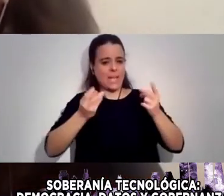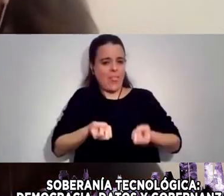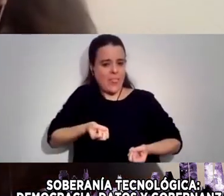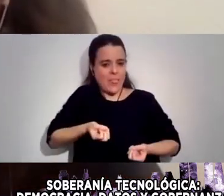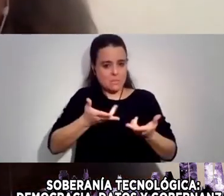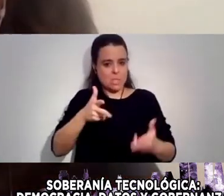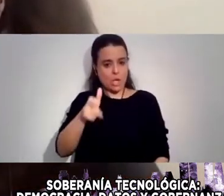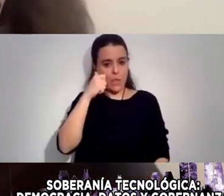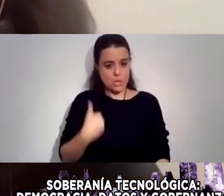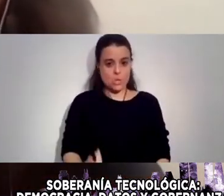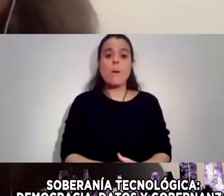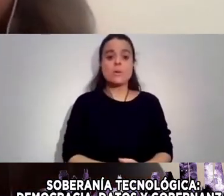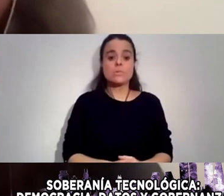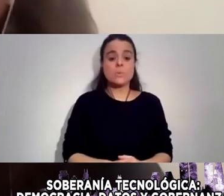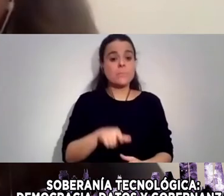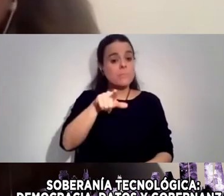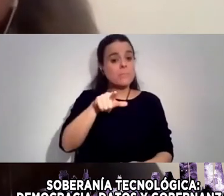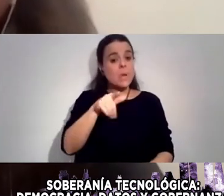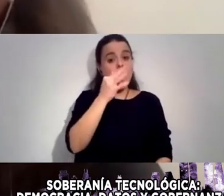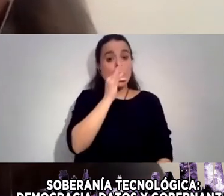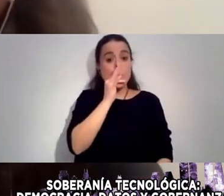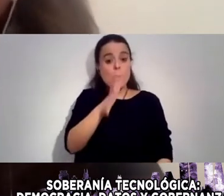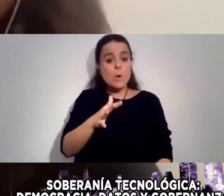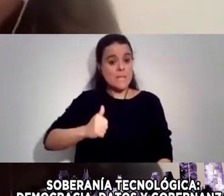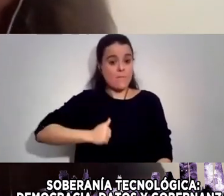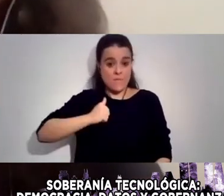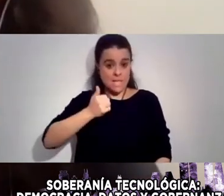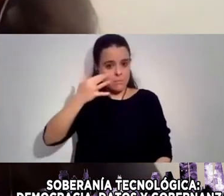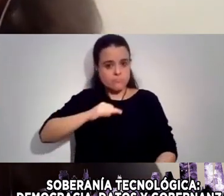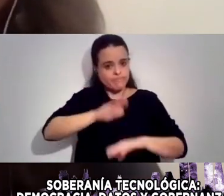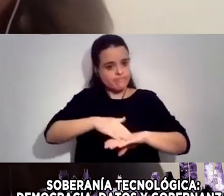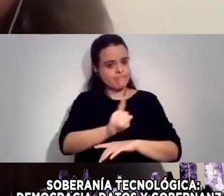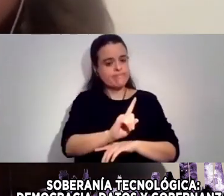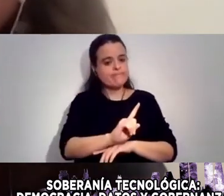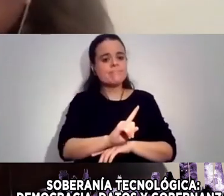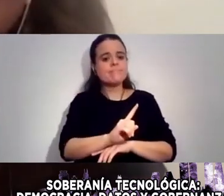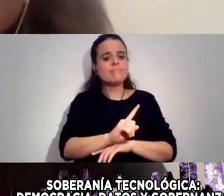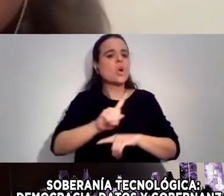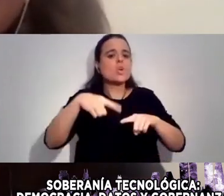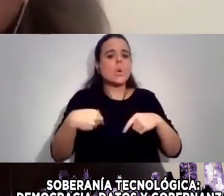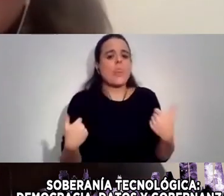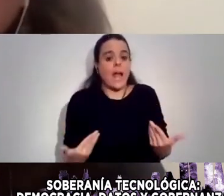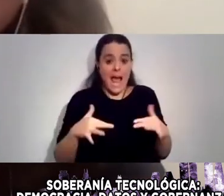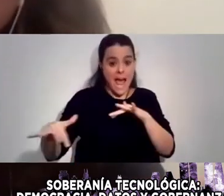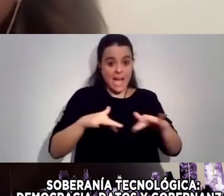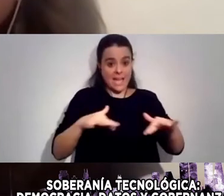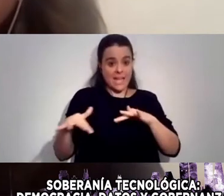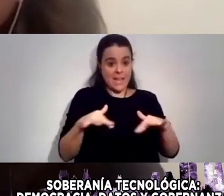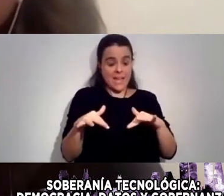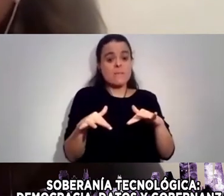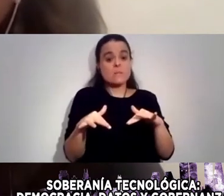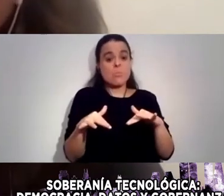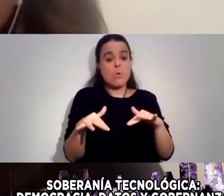esta Esta promesa Falsa Esta promesa Incumplida Hizo que Todo el activismo Que desarrollamos La primer Muchas veces